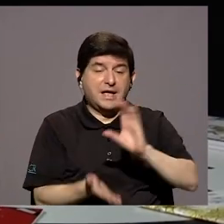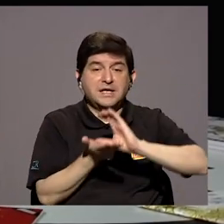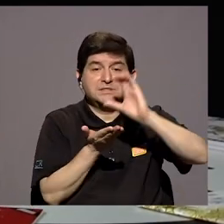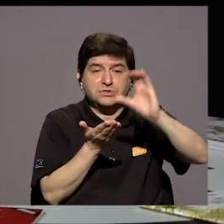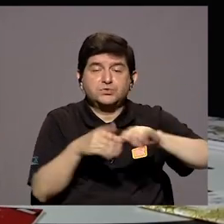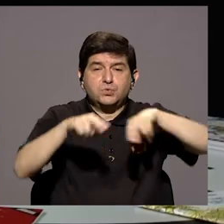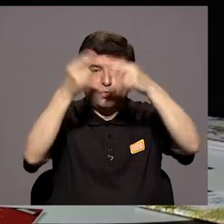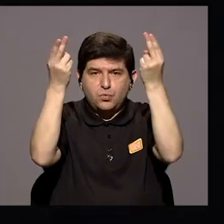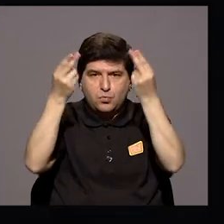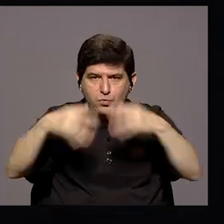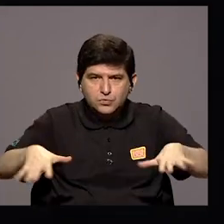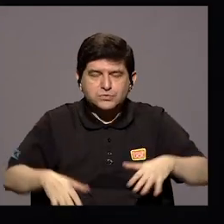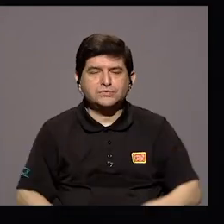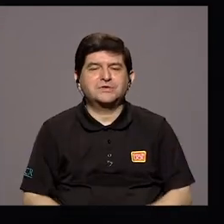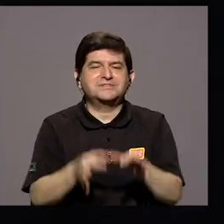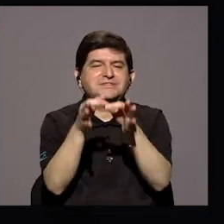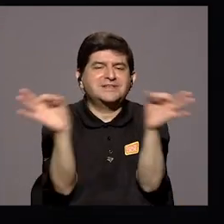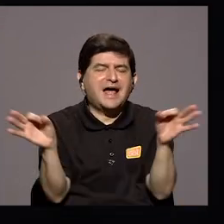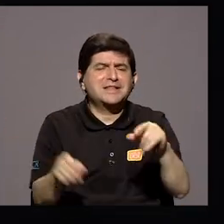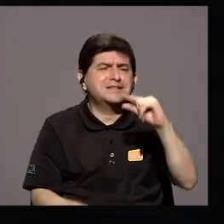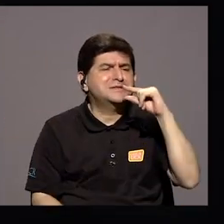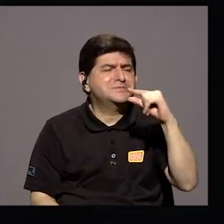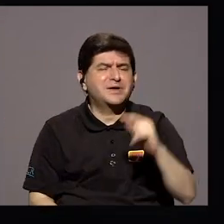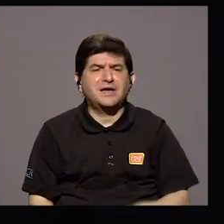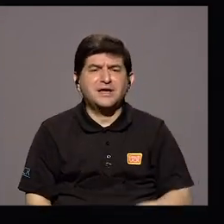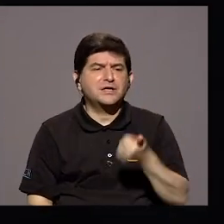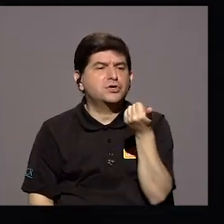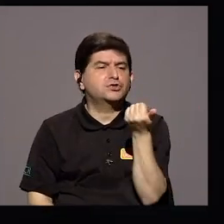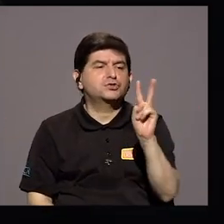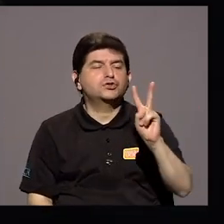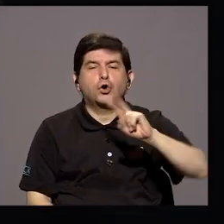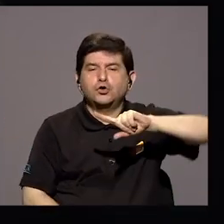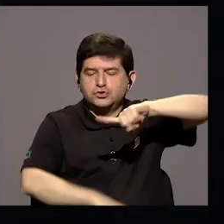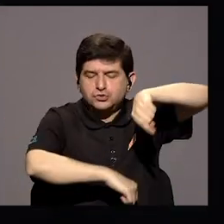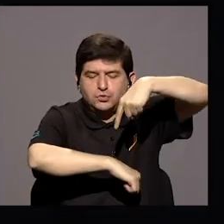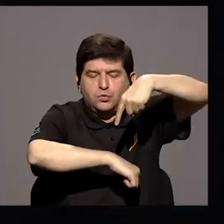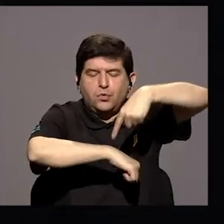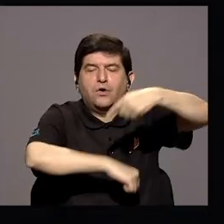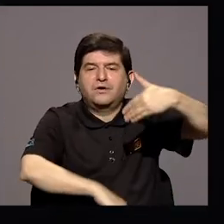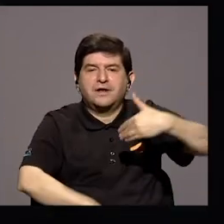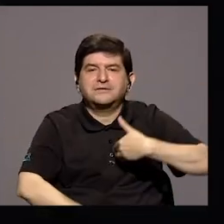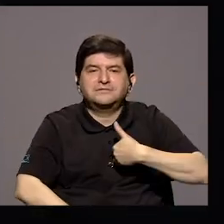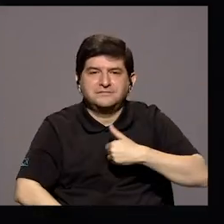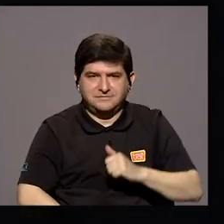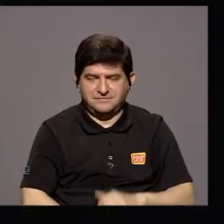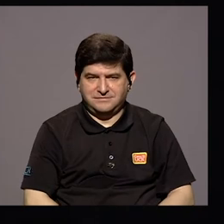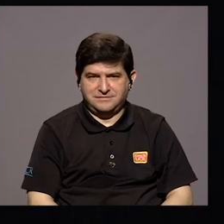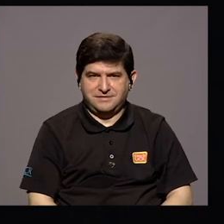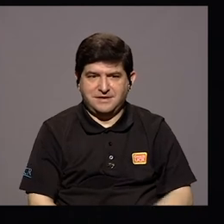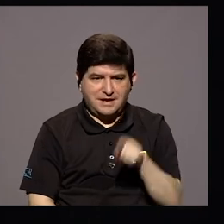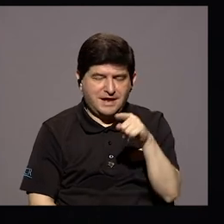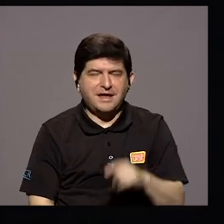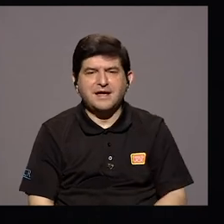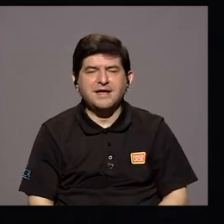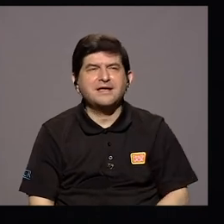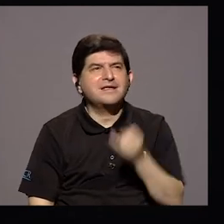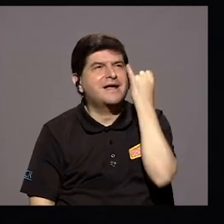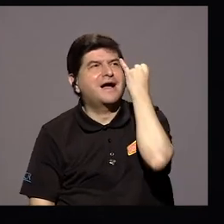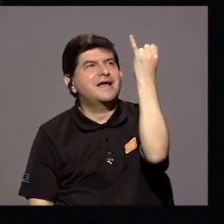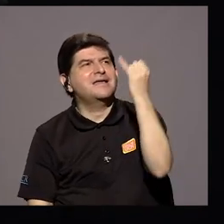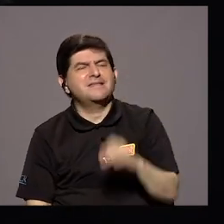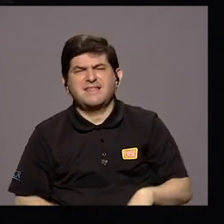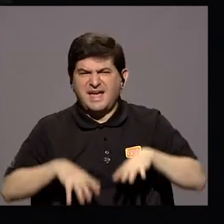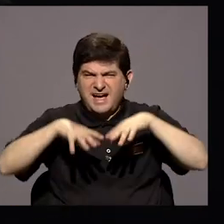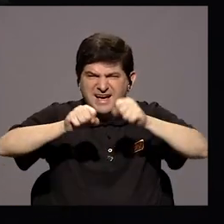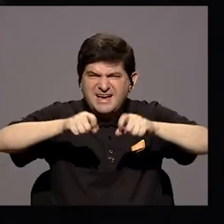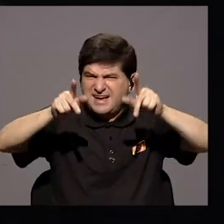Gratuitos Pequeñitos De Doce Horas Que Tienen Una Pretensión No De Graduar Gente Ni